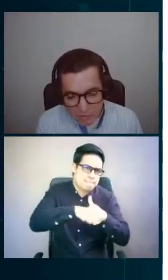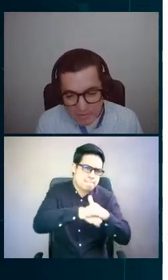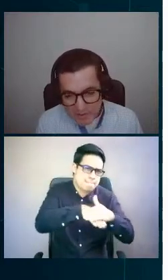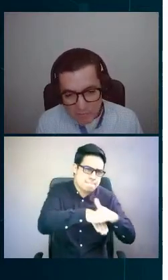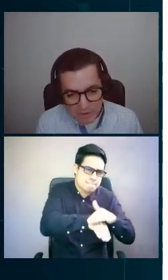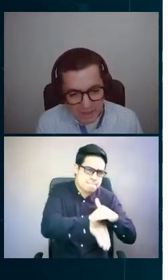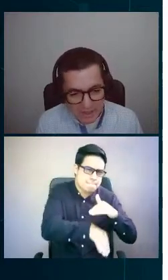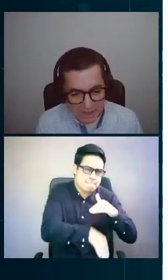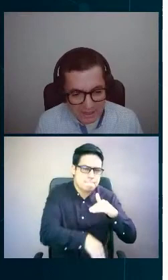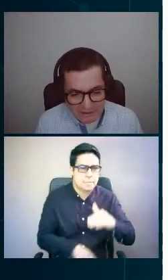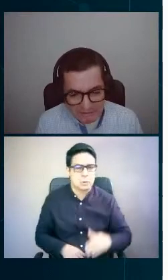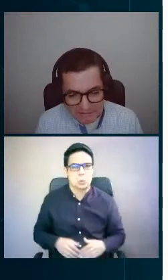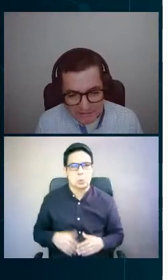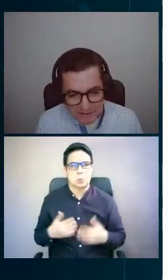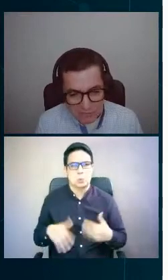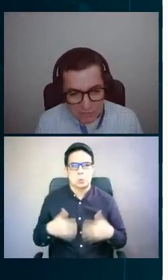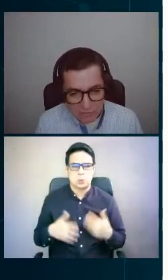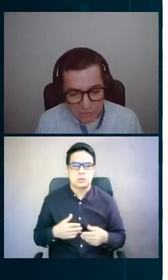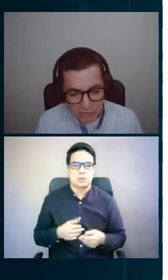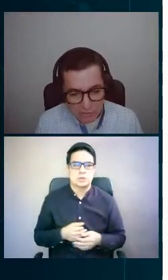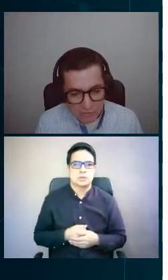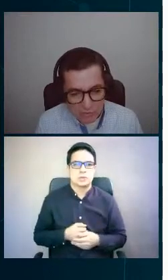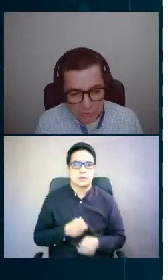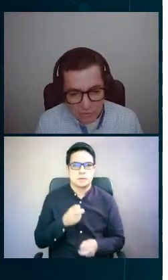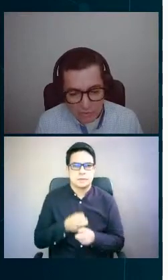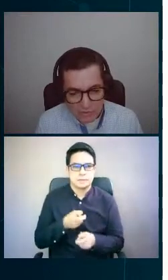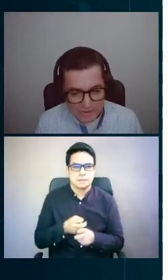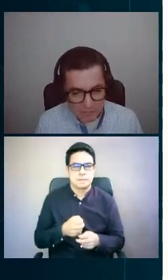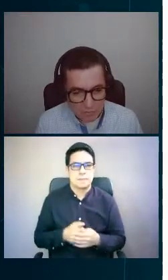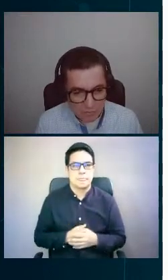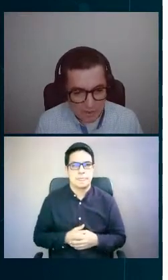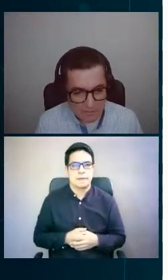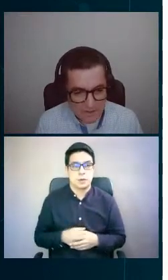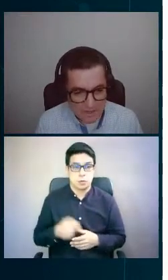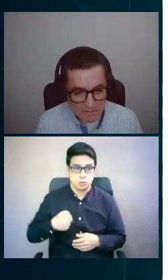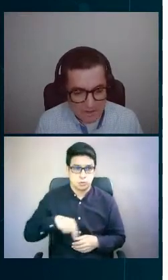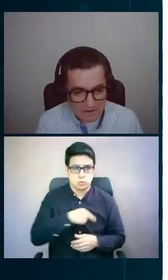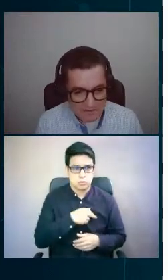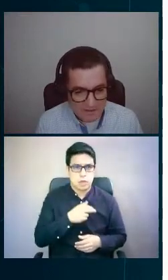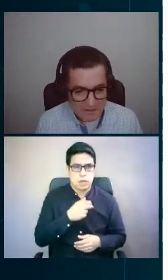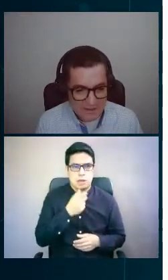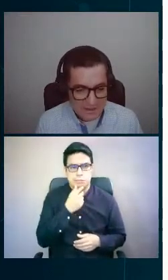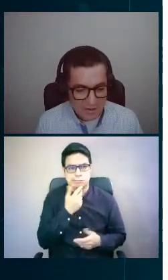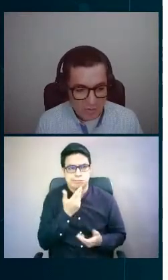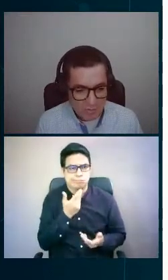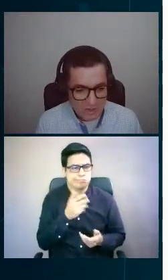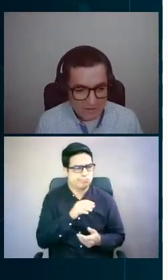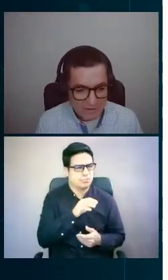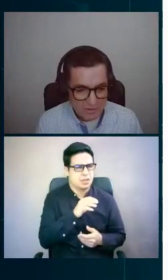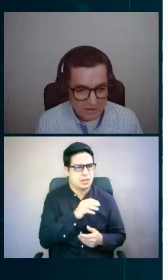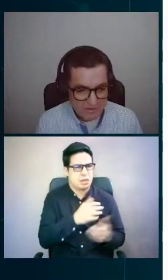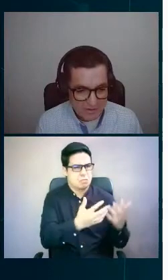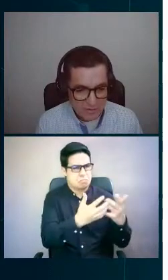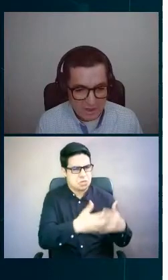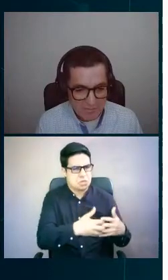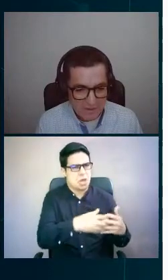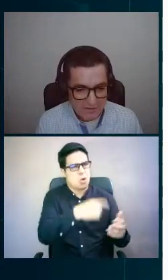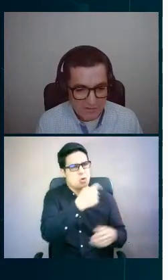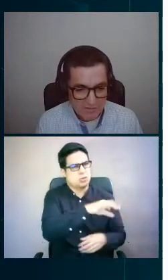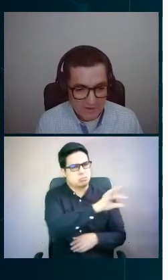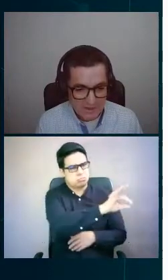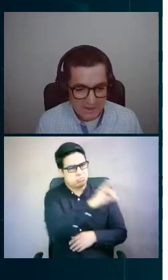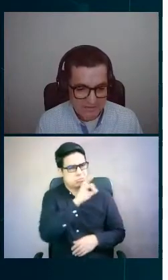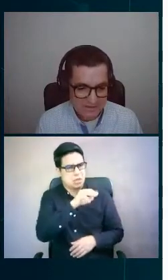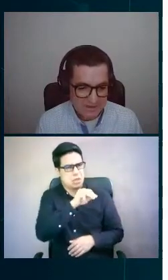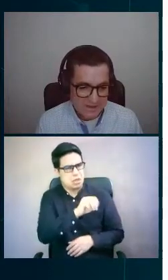Queremos comentar por acá que en este caso nosotros no contratamos un MDMS como tal, sino que se hizo una